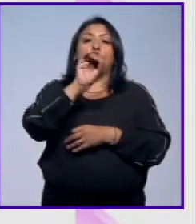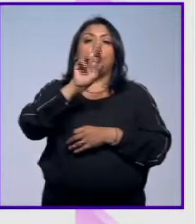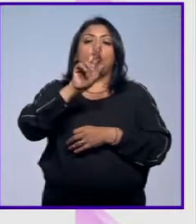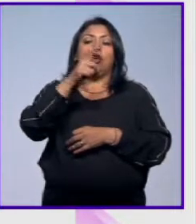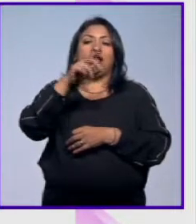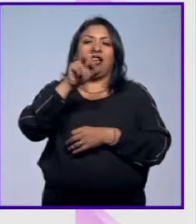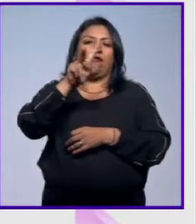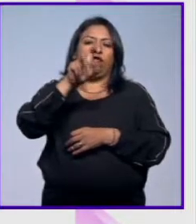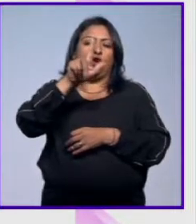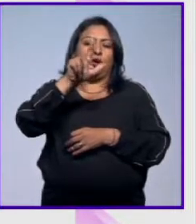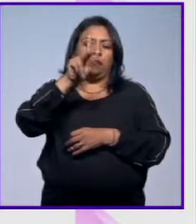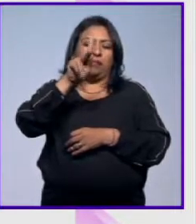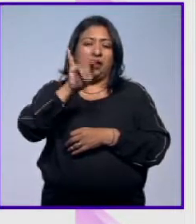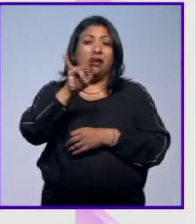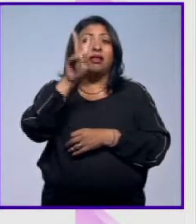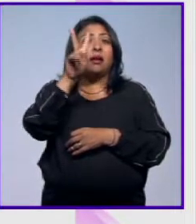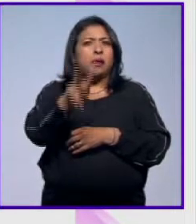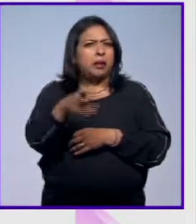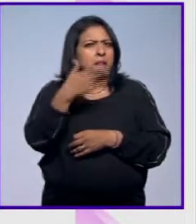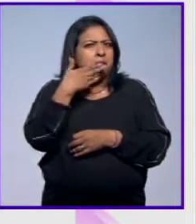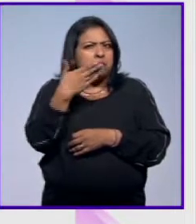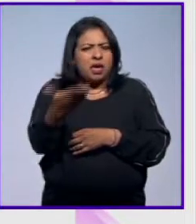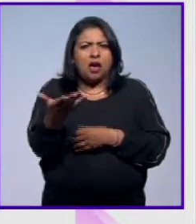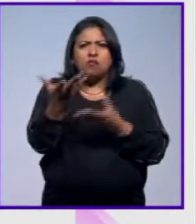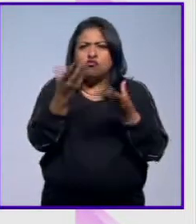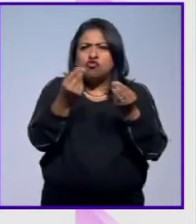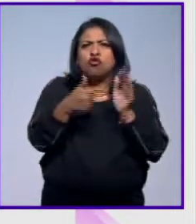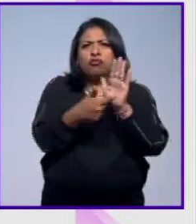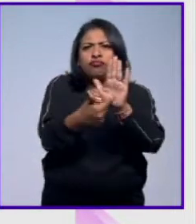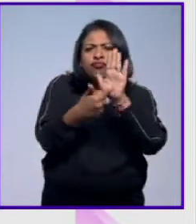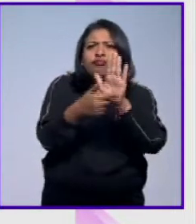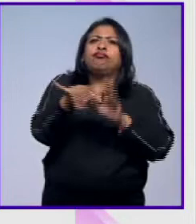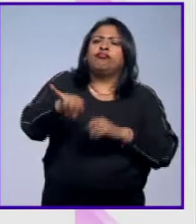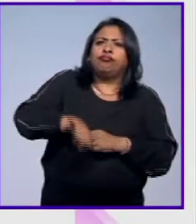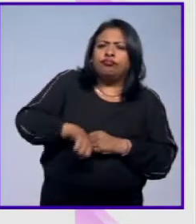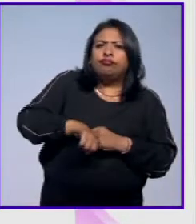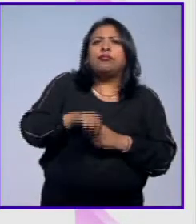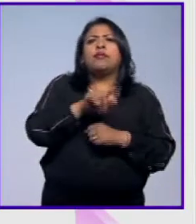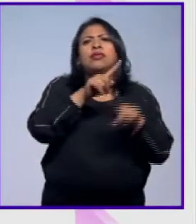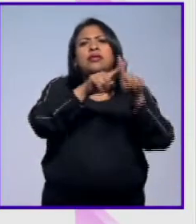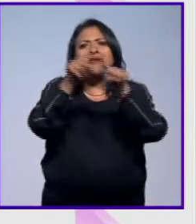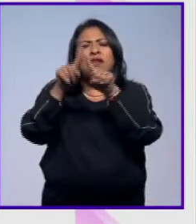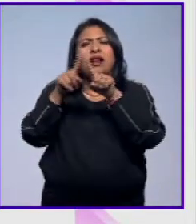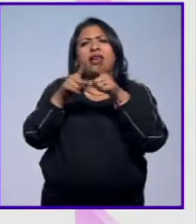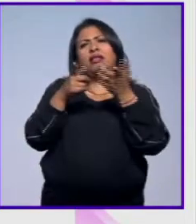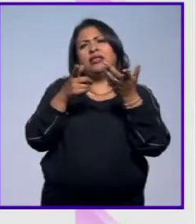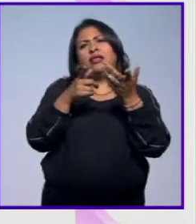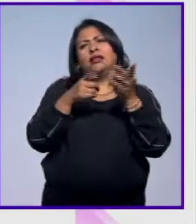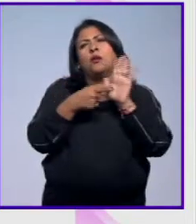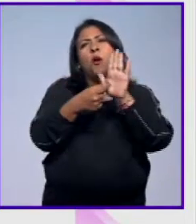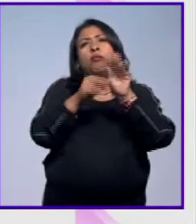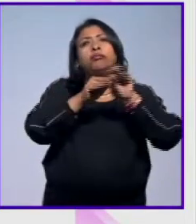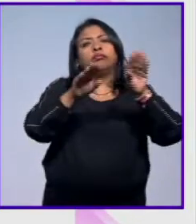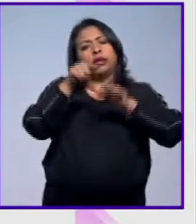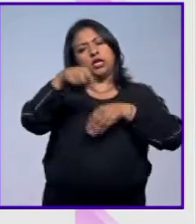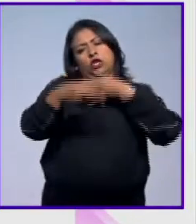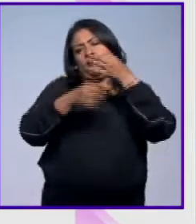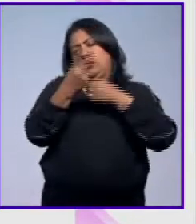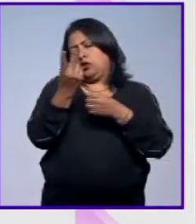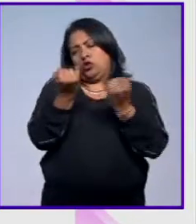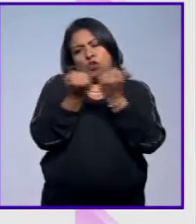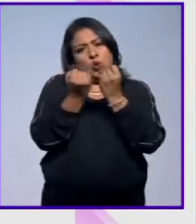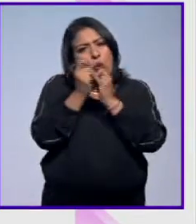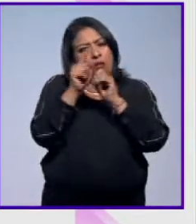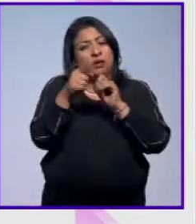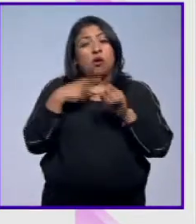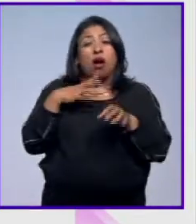bueno ha sido muy bien recibido ha tenido una presencia muy interesante en diferentes medios y bueno aquí en Noticias 22 por supuesto. Así